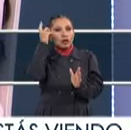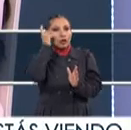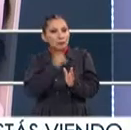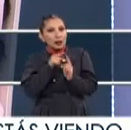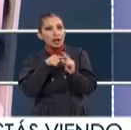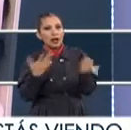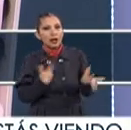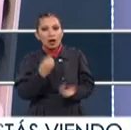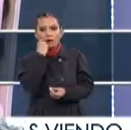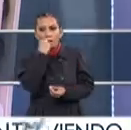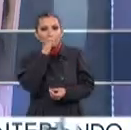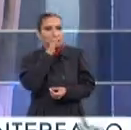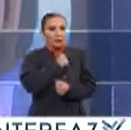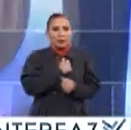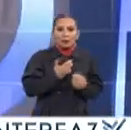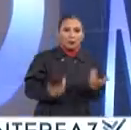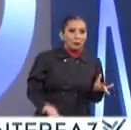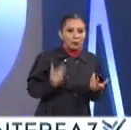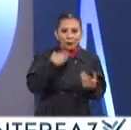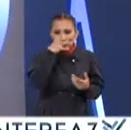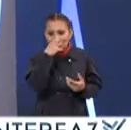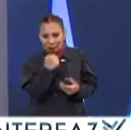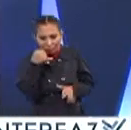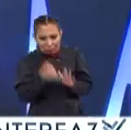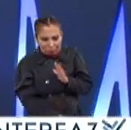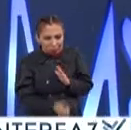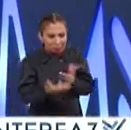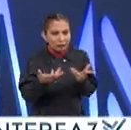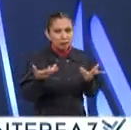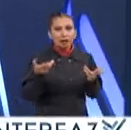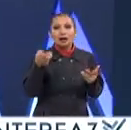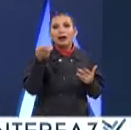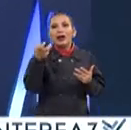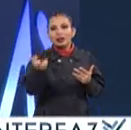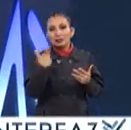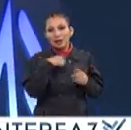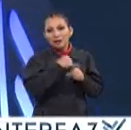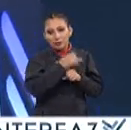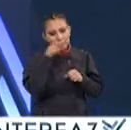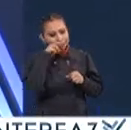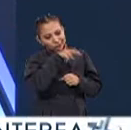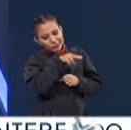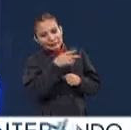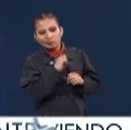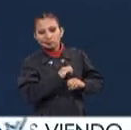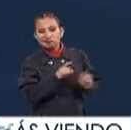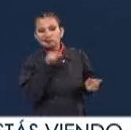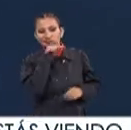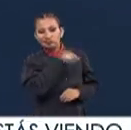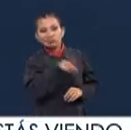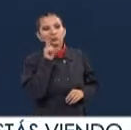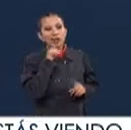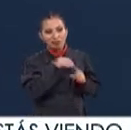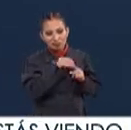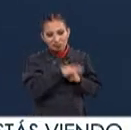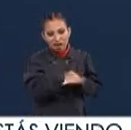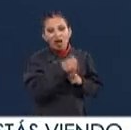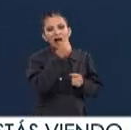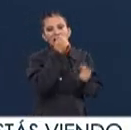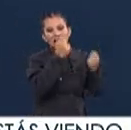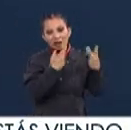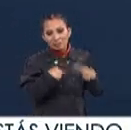de baja de apetito, de tristeza profunda Entonces, estos datos nos indican que evidentemente Ciertas